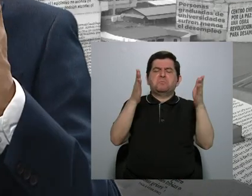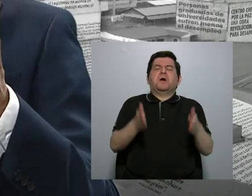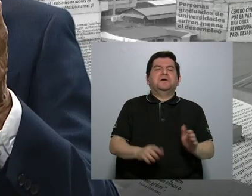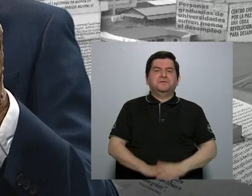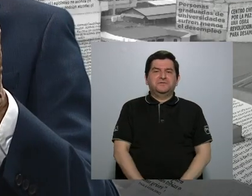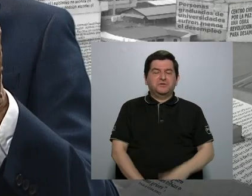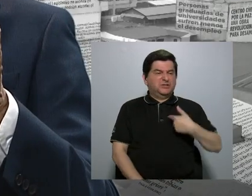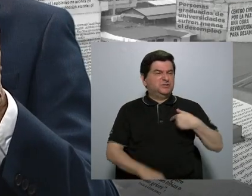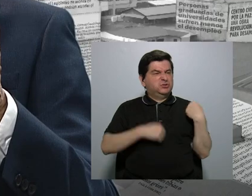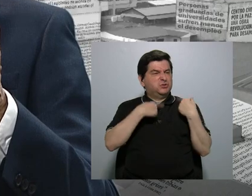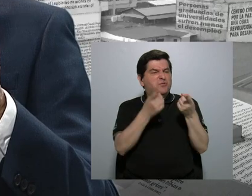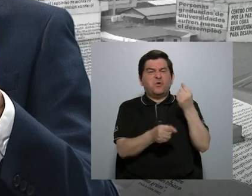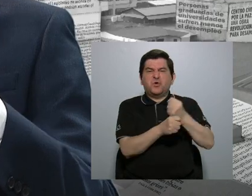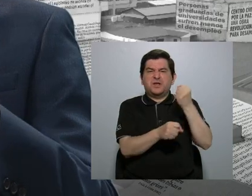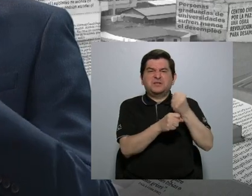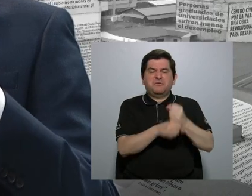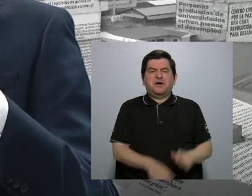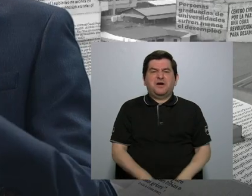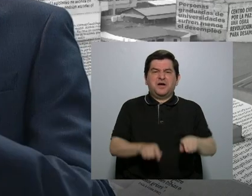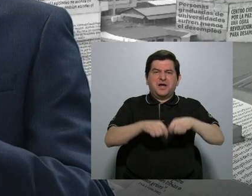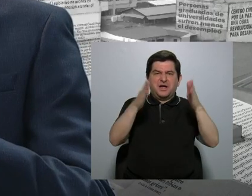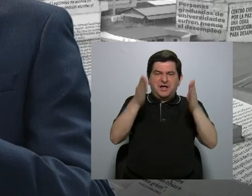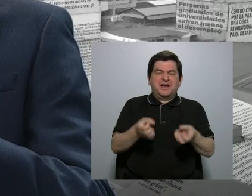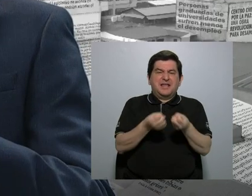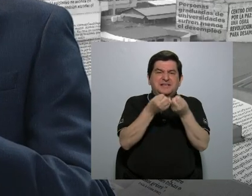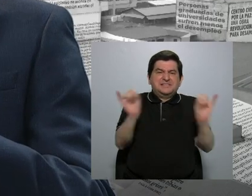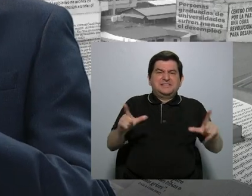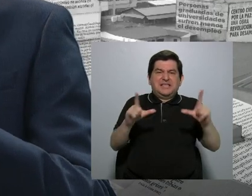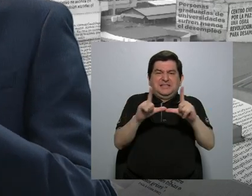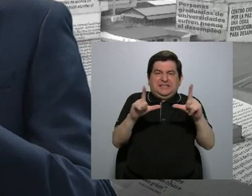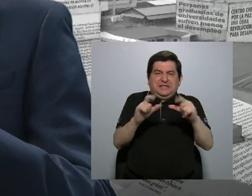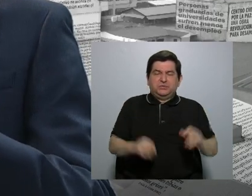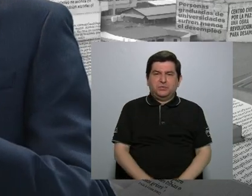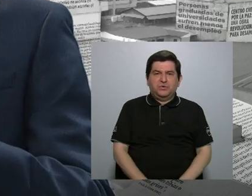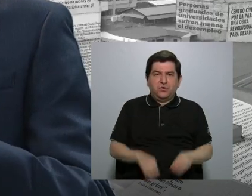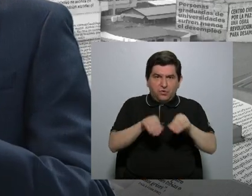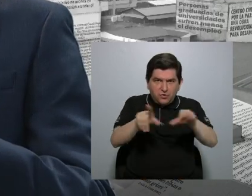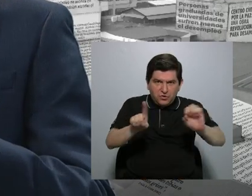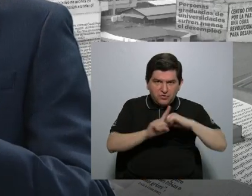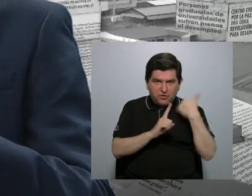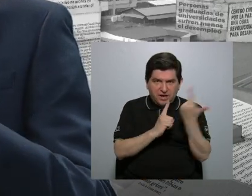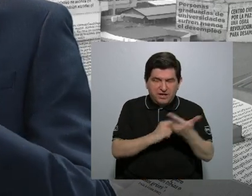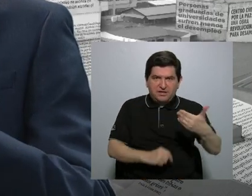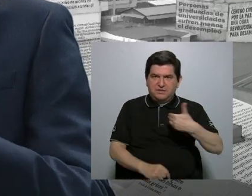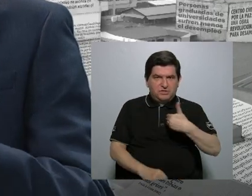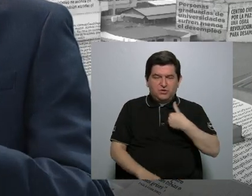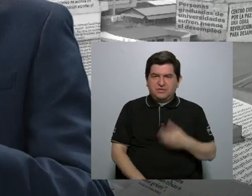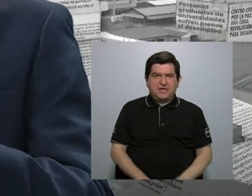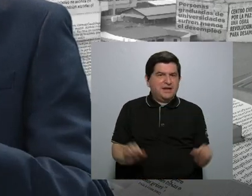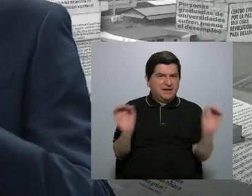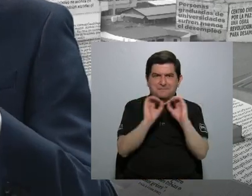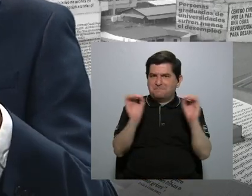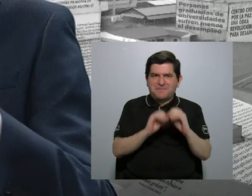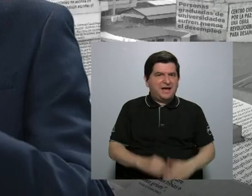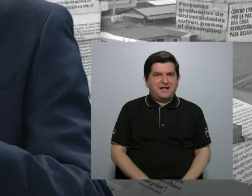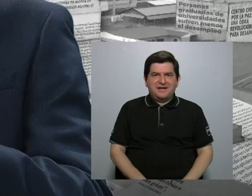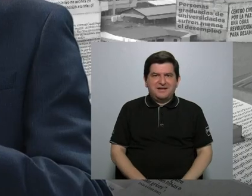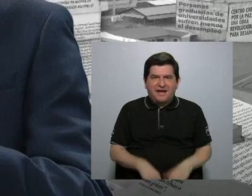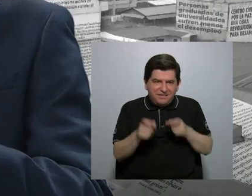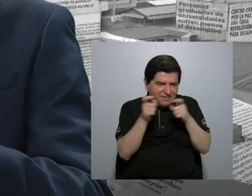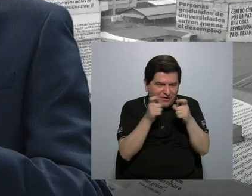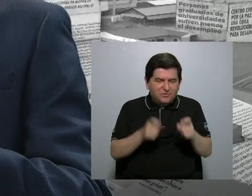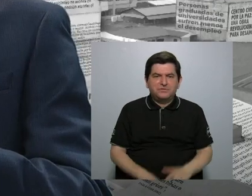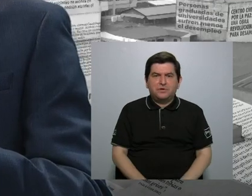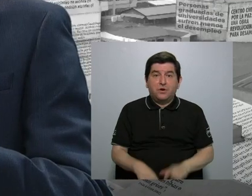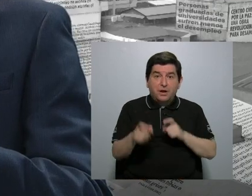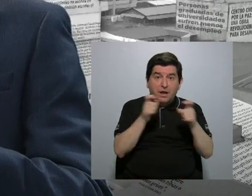entonces voy a trabajar como periodista sin titularme. Y las redes sociales, pues no tienen ningún filtro. El que hace el